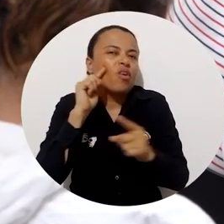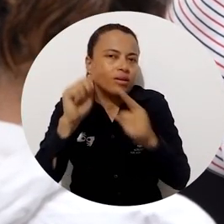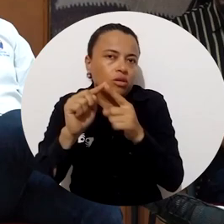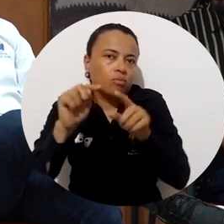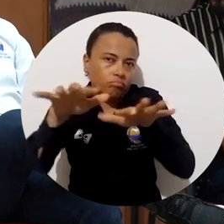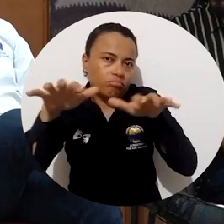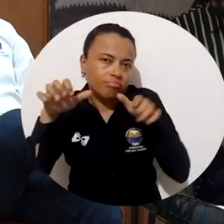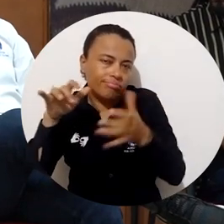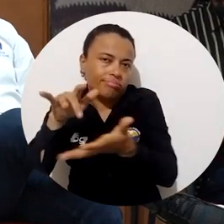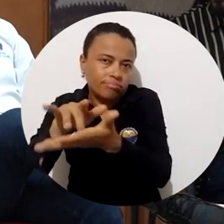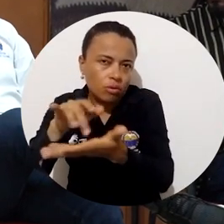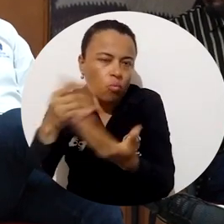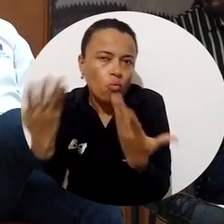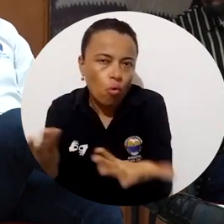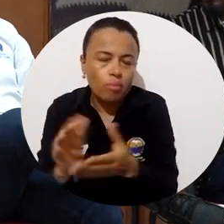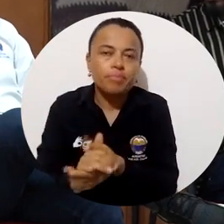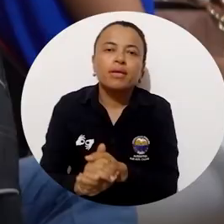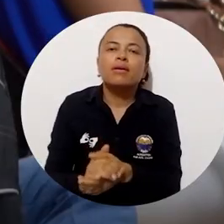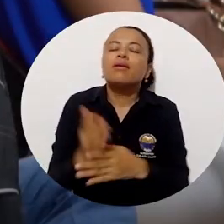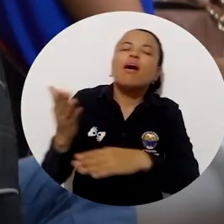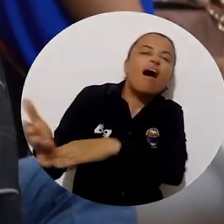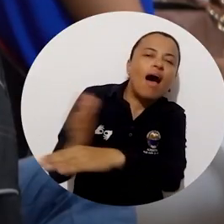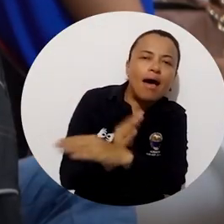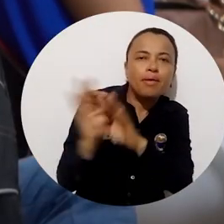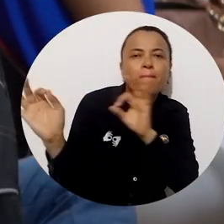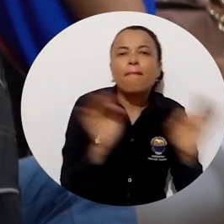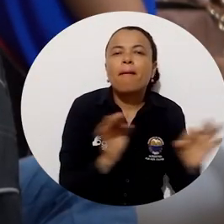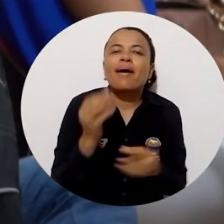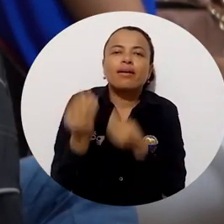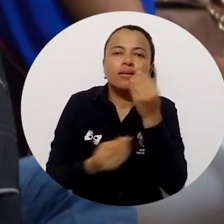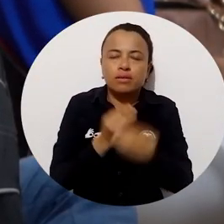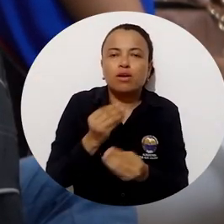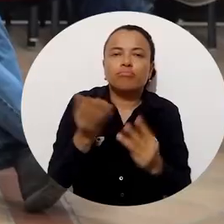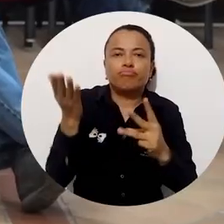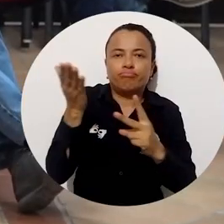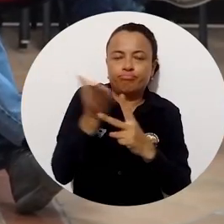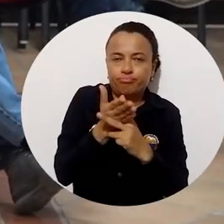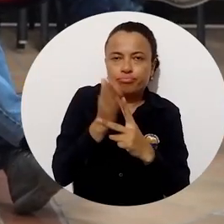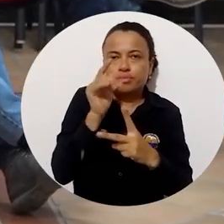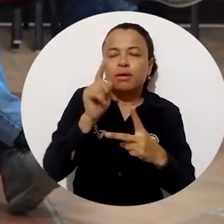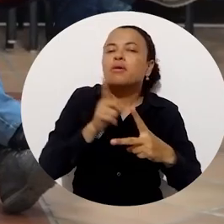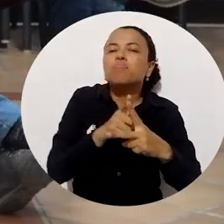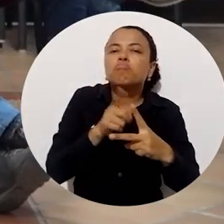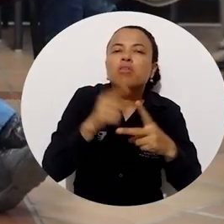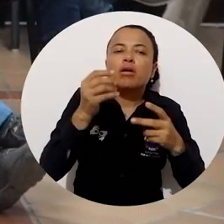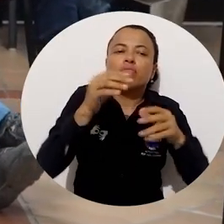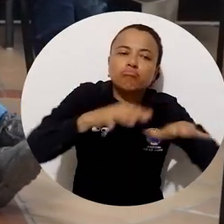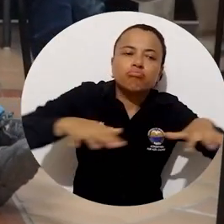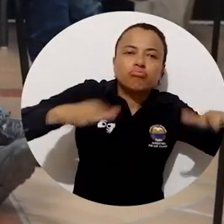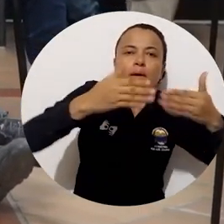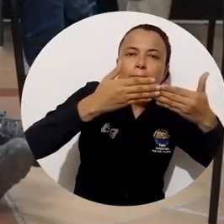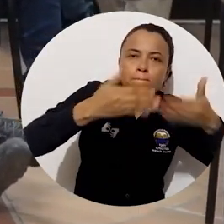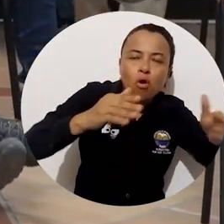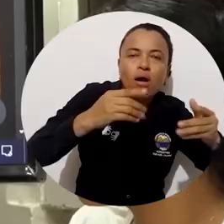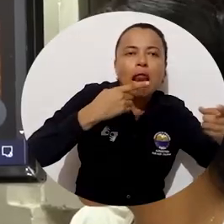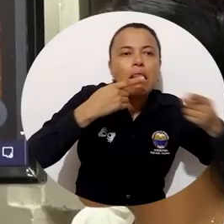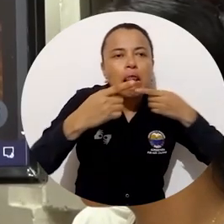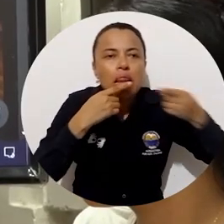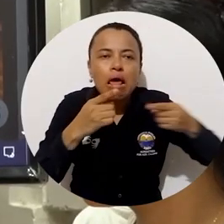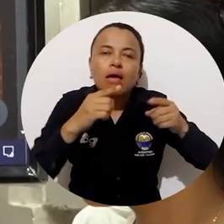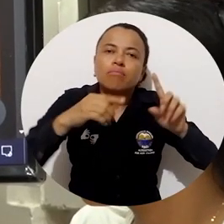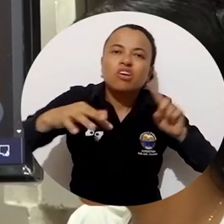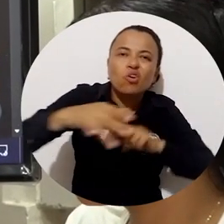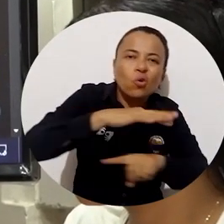coordinar la previa al congreso se trabajó en dos espacios el primero comprendió un diálogo abierto al público para colocar en